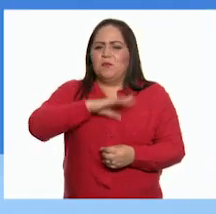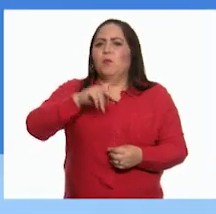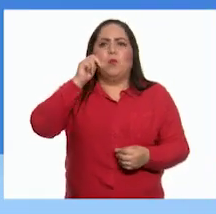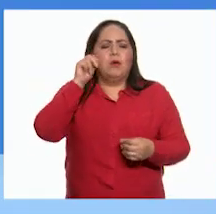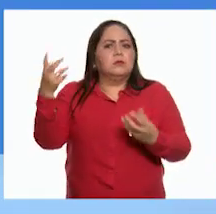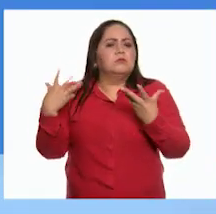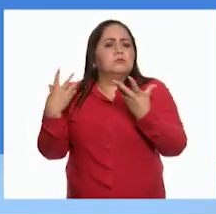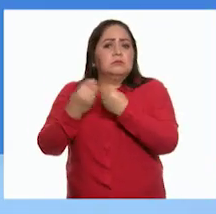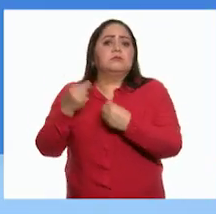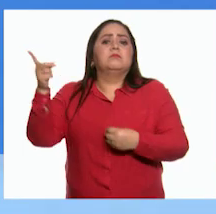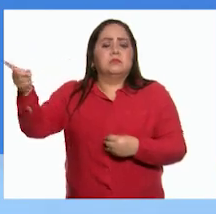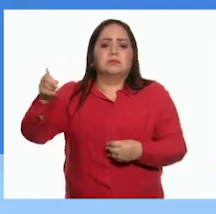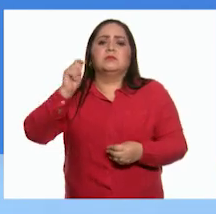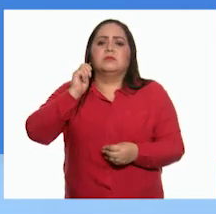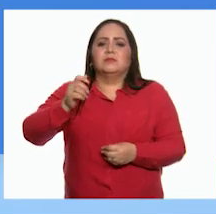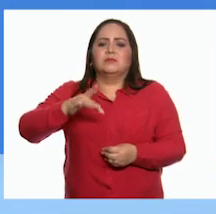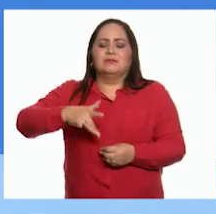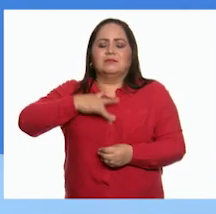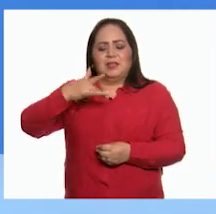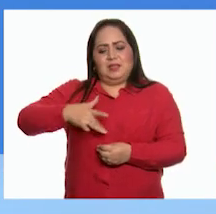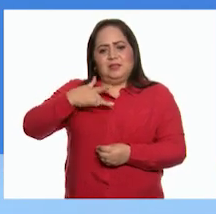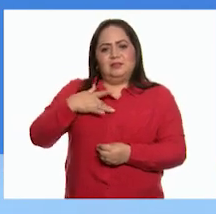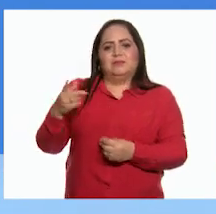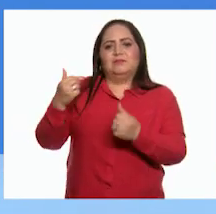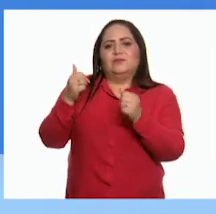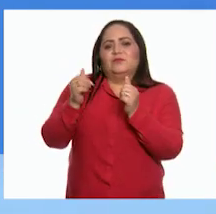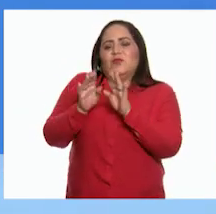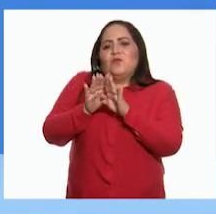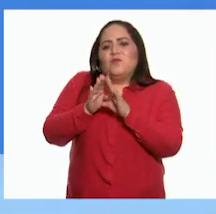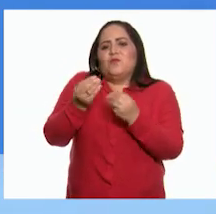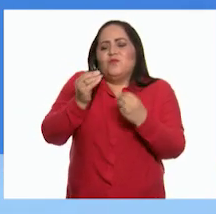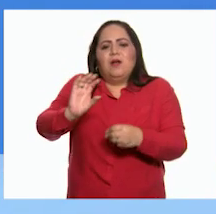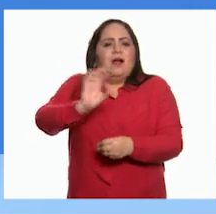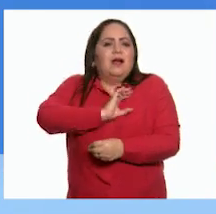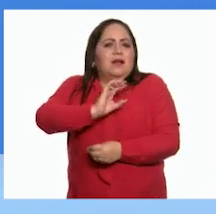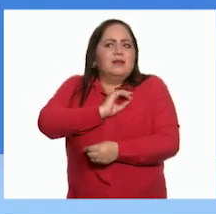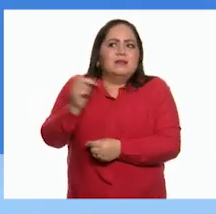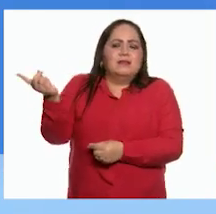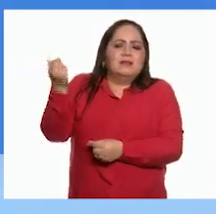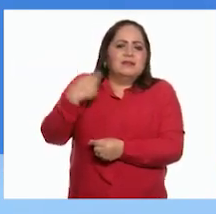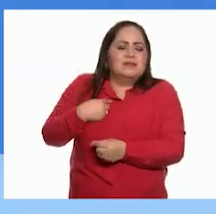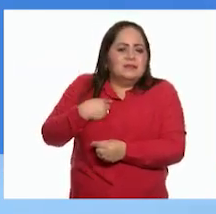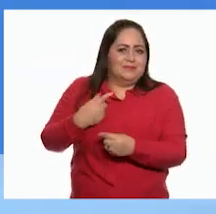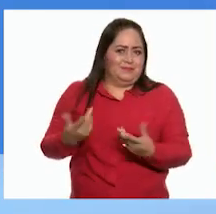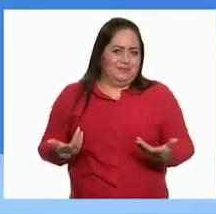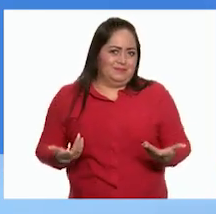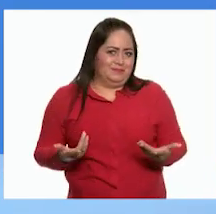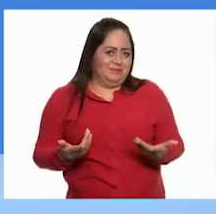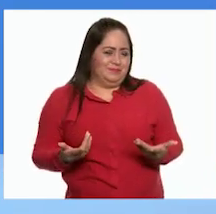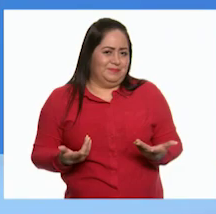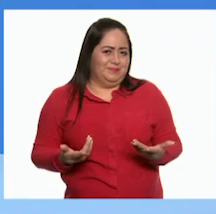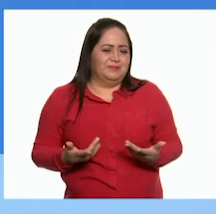malas Ella ha construido sentimientos de mucho cariño y aprecio por mí